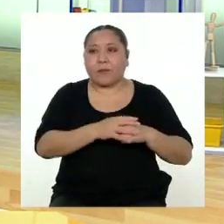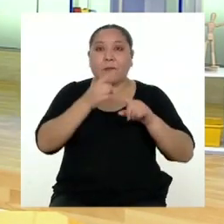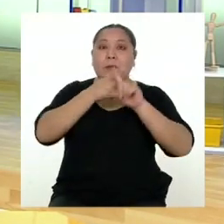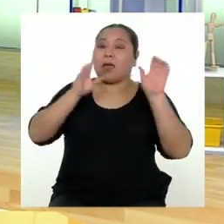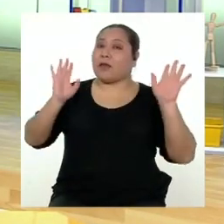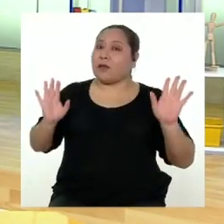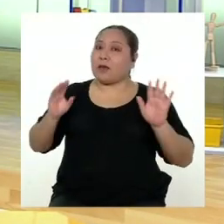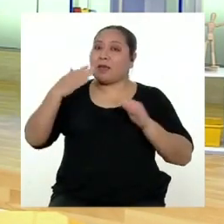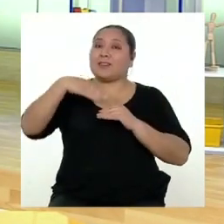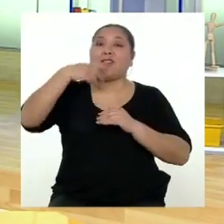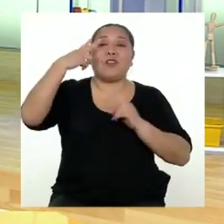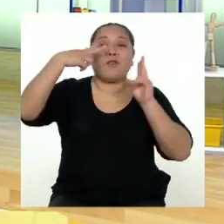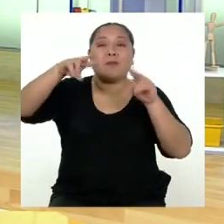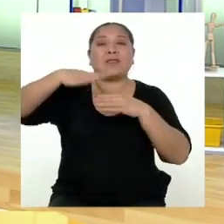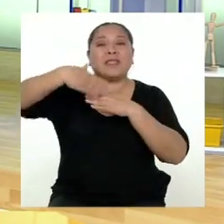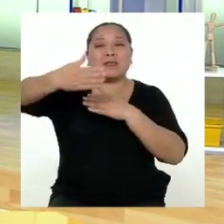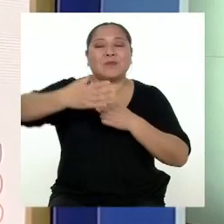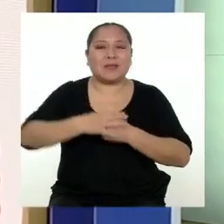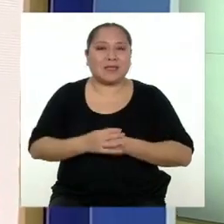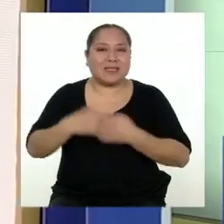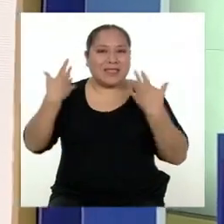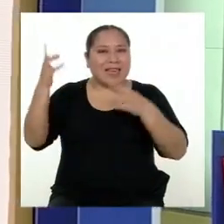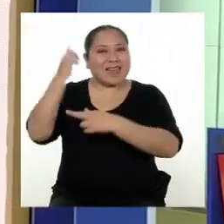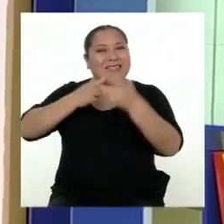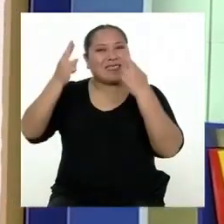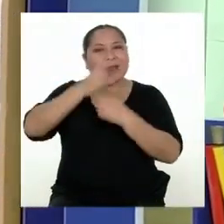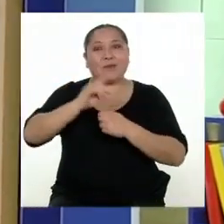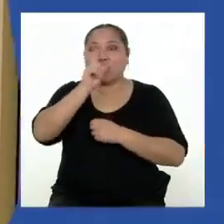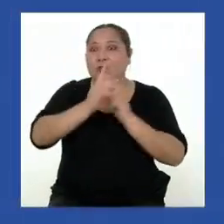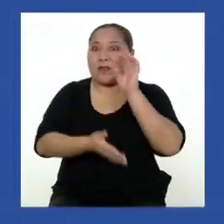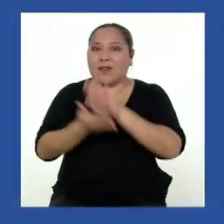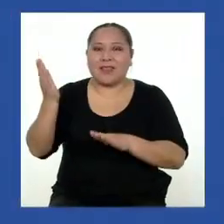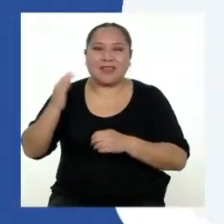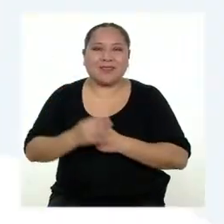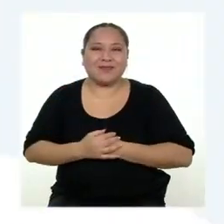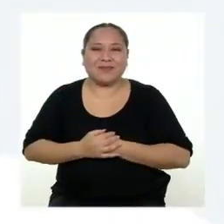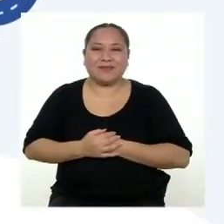Pero eso lo veremos después. ¡Ya volvemos! ¡No se vayan!